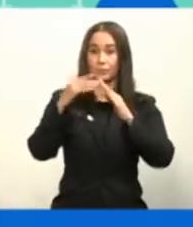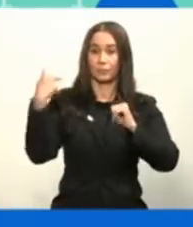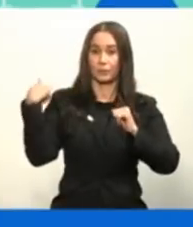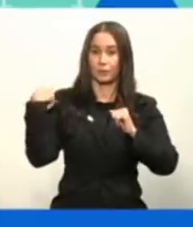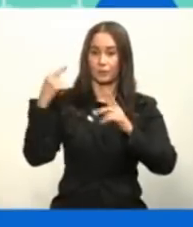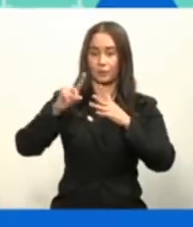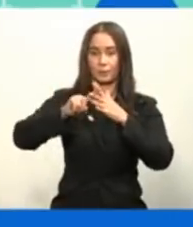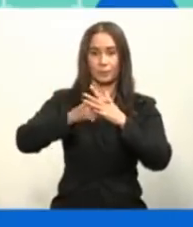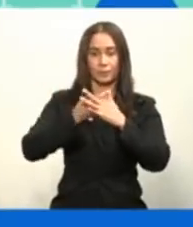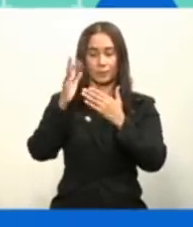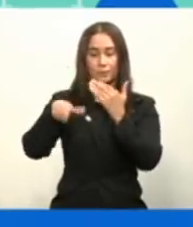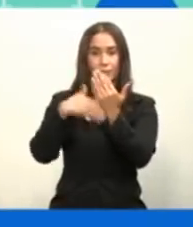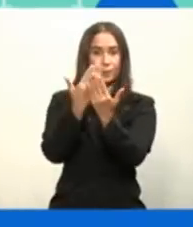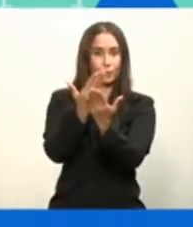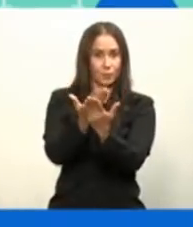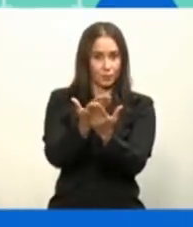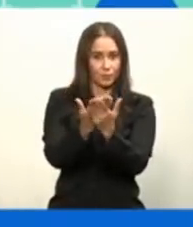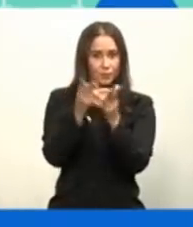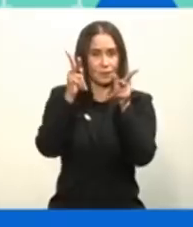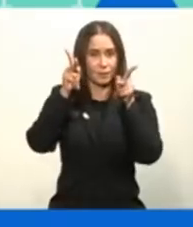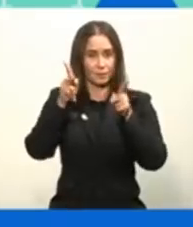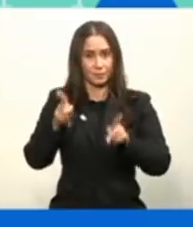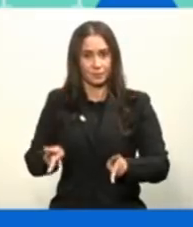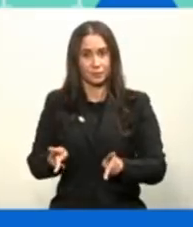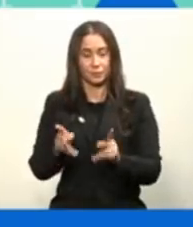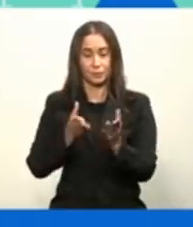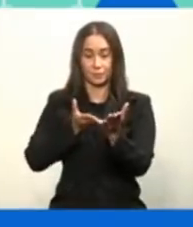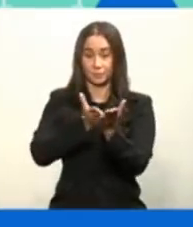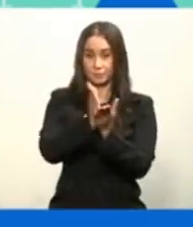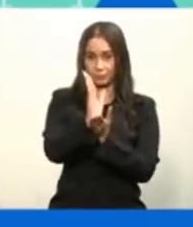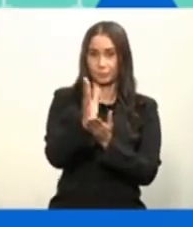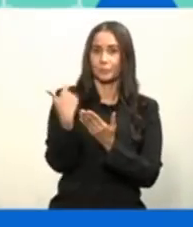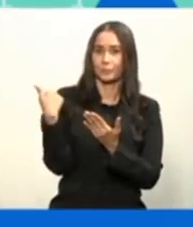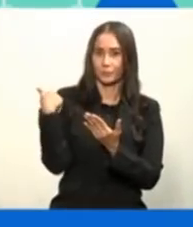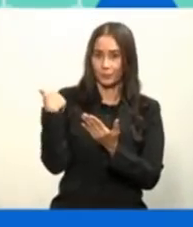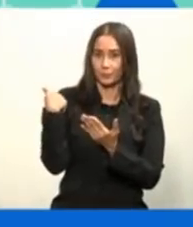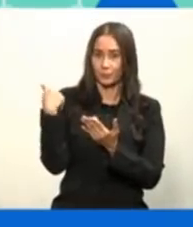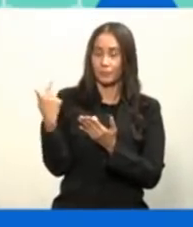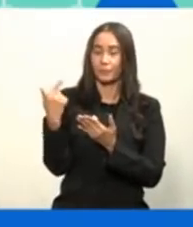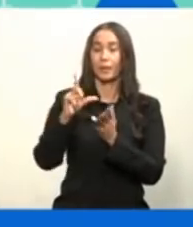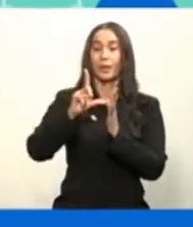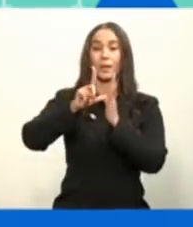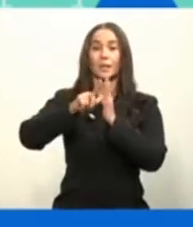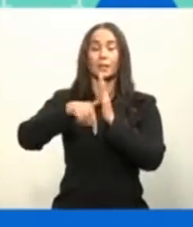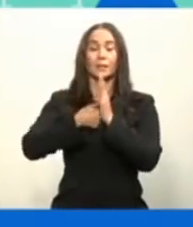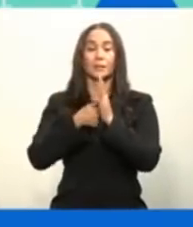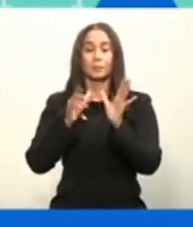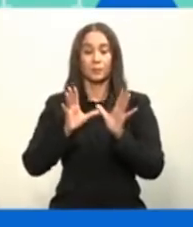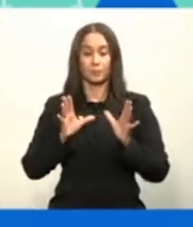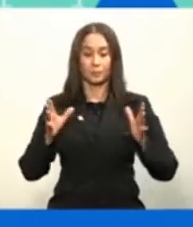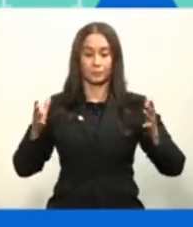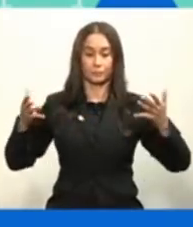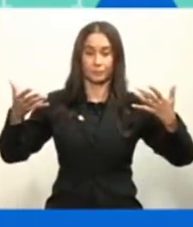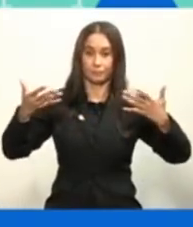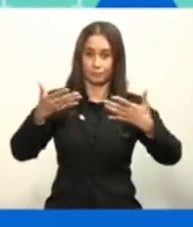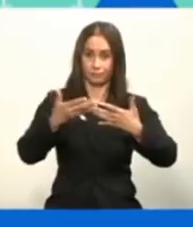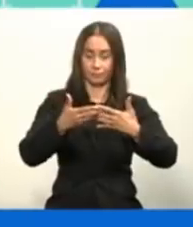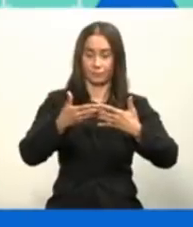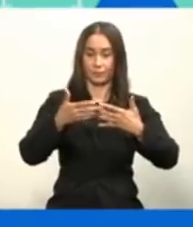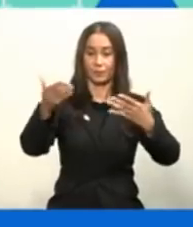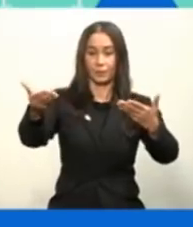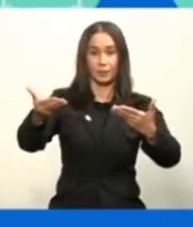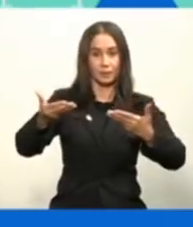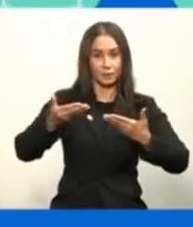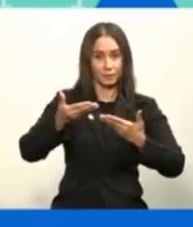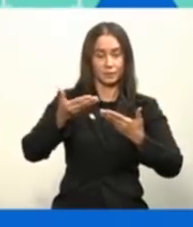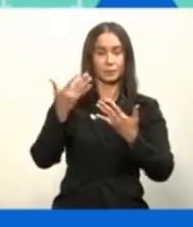cuando llega la persona el acceso a vacunarse, luego va a llegar a un espacio que será la recepción